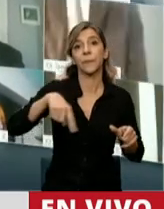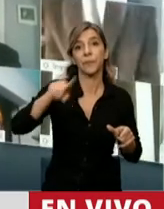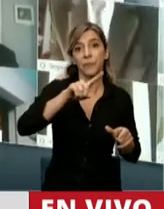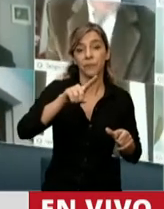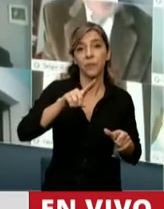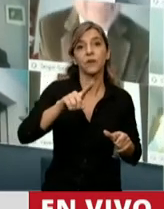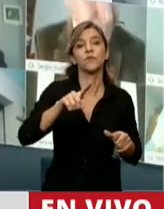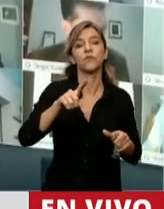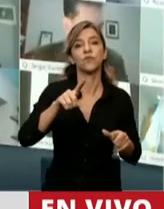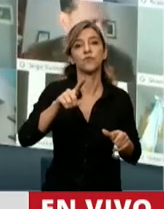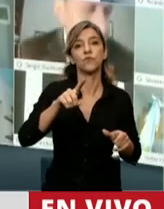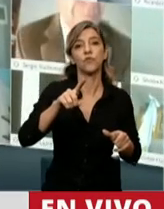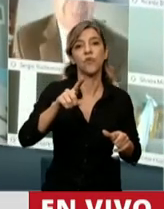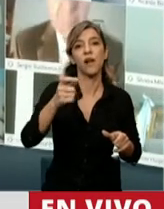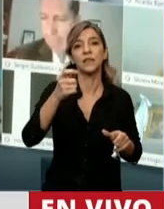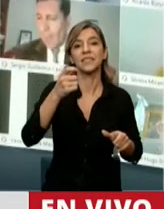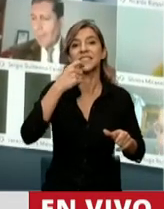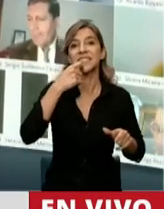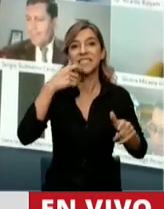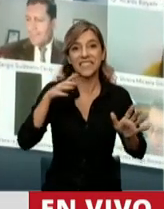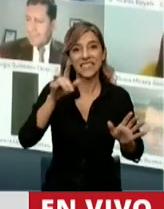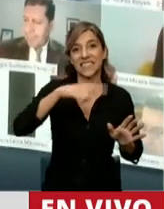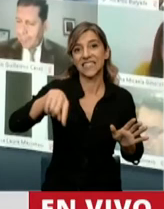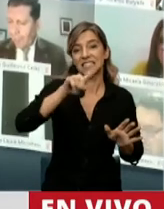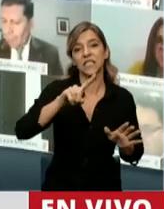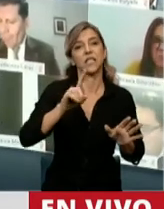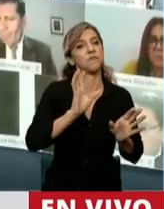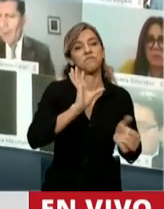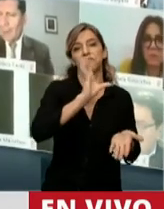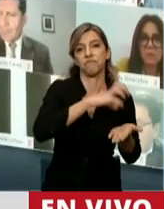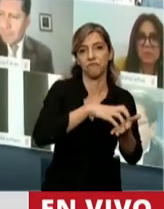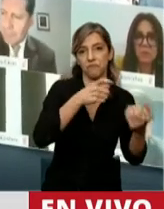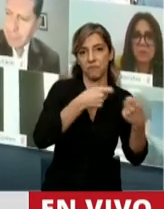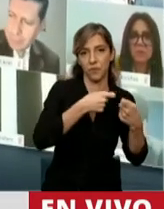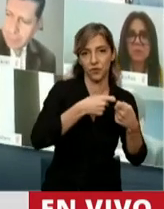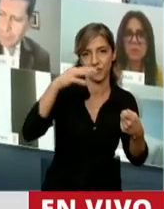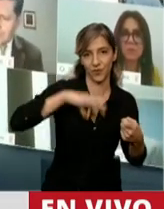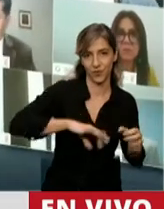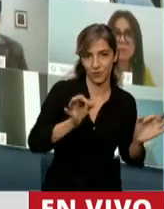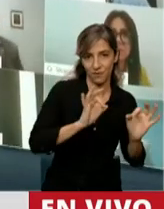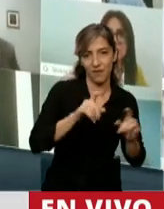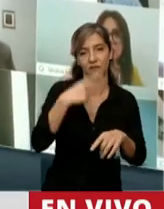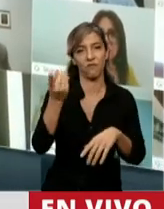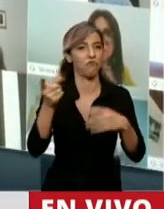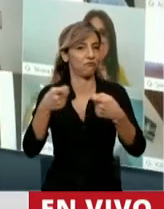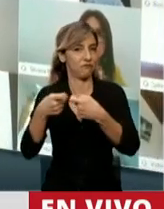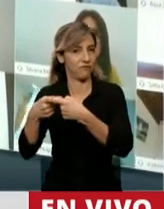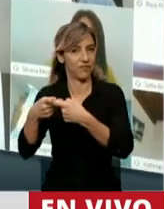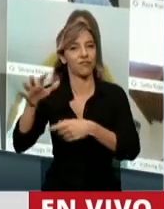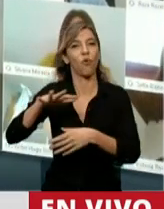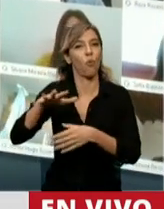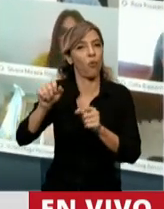revistiendo la condición de MIPES, entidades sin fines de lucro, organizaciones comunitarias, etcétera, etcétera, etcétera,